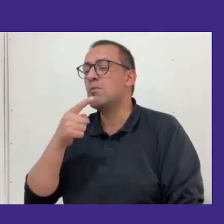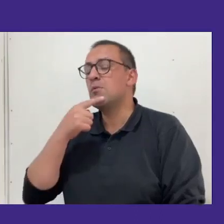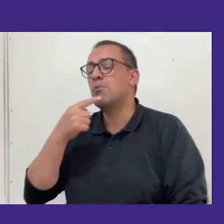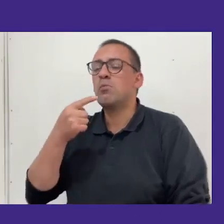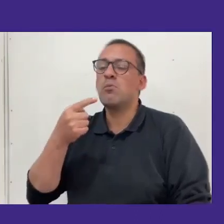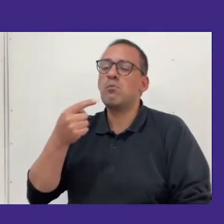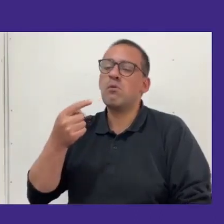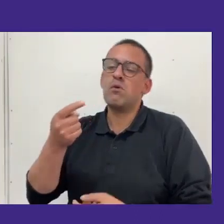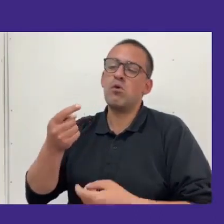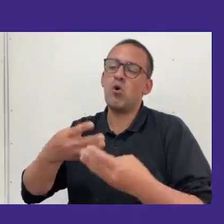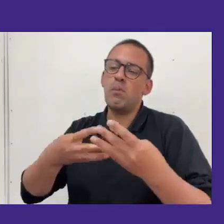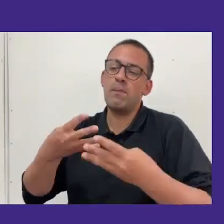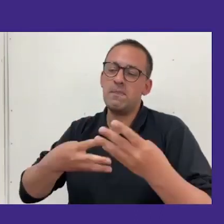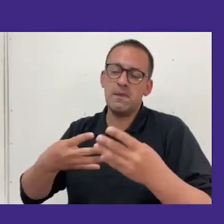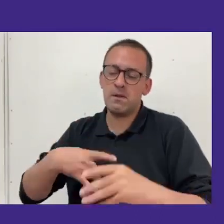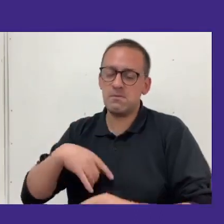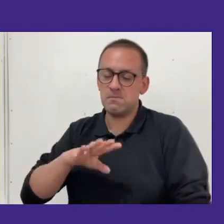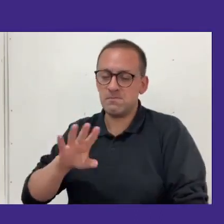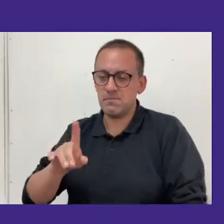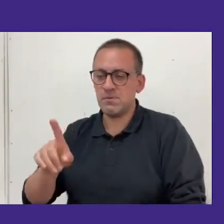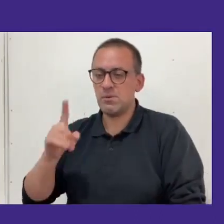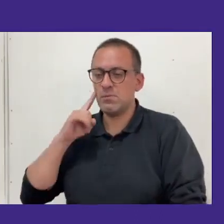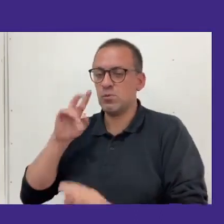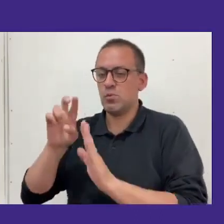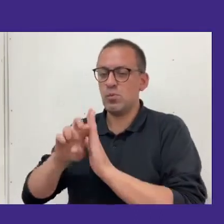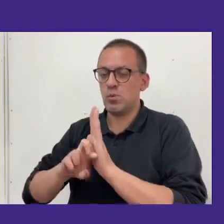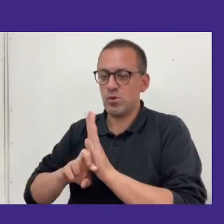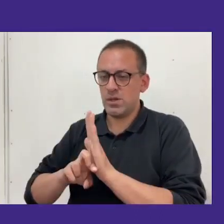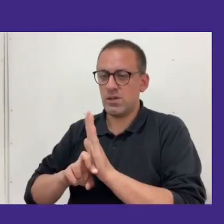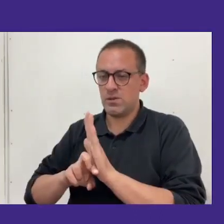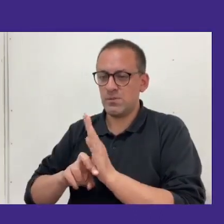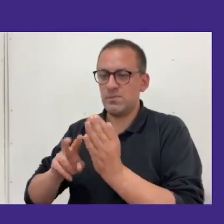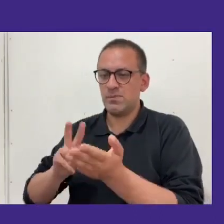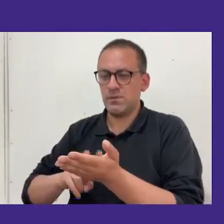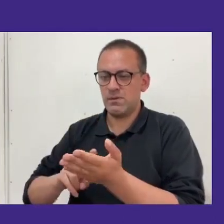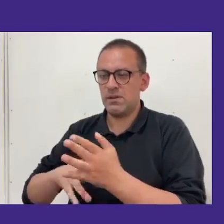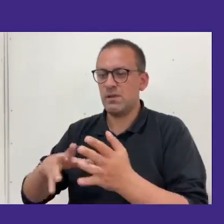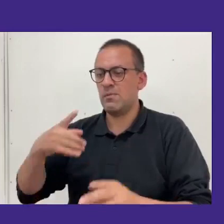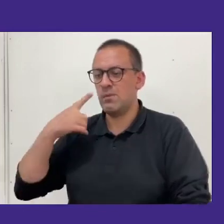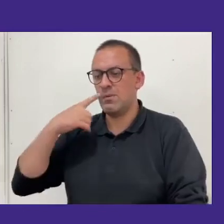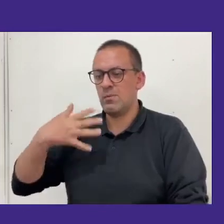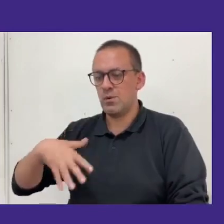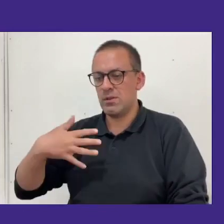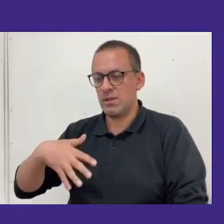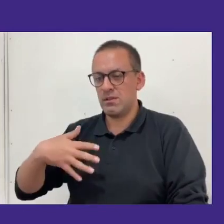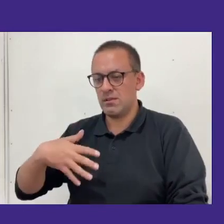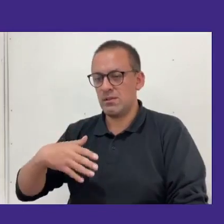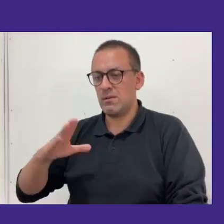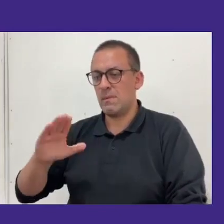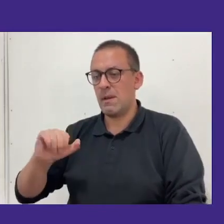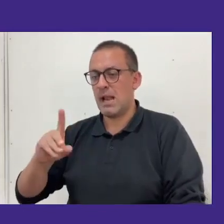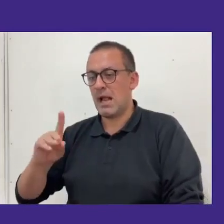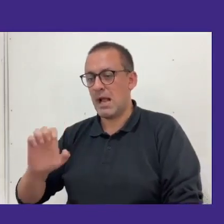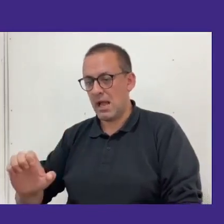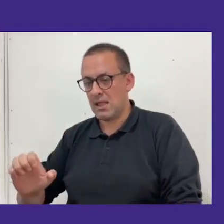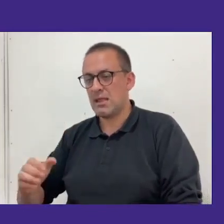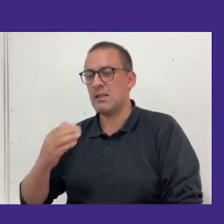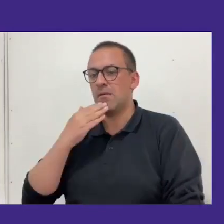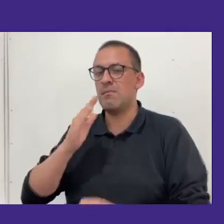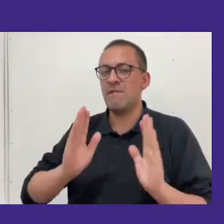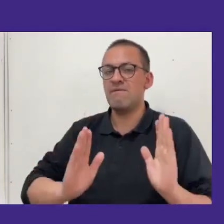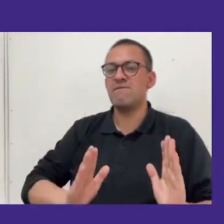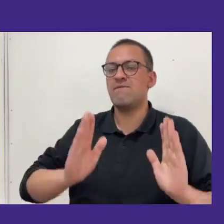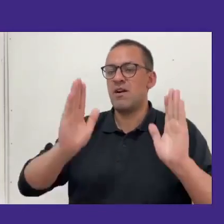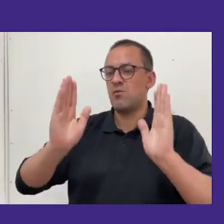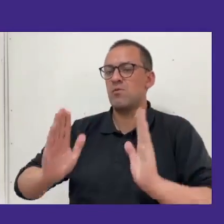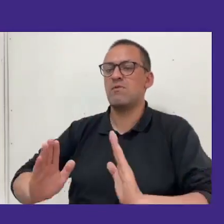María José yo creo que tu proyecto esto es tremendamente importante no solamente para acá sino para las facultades porque